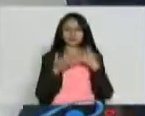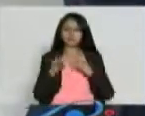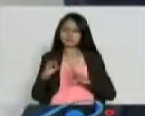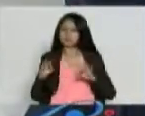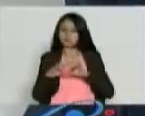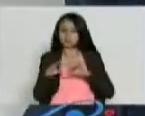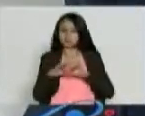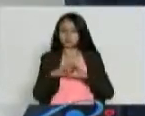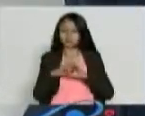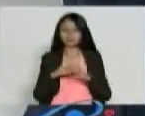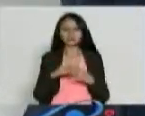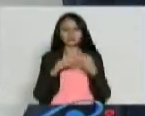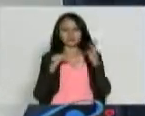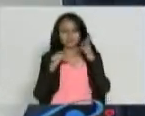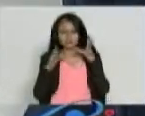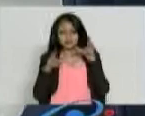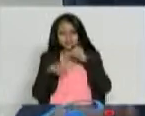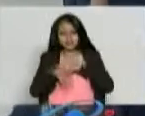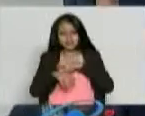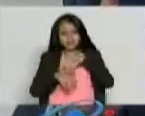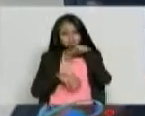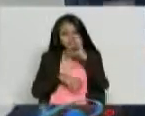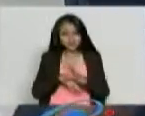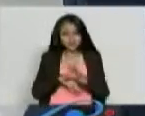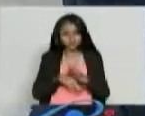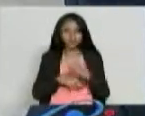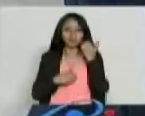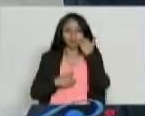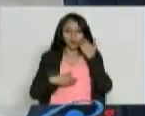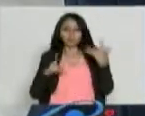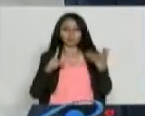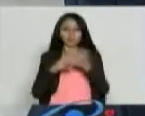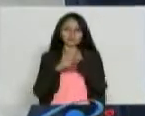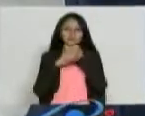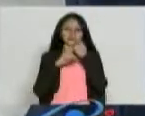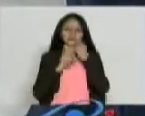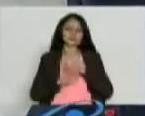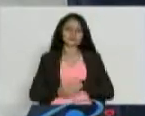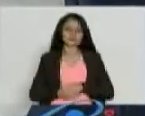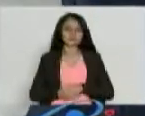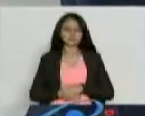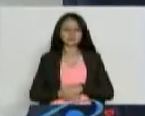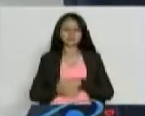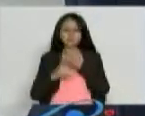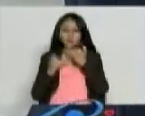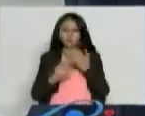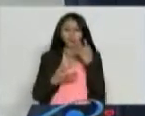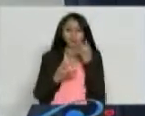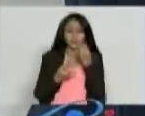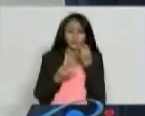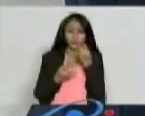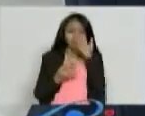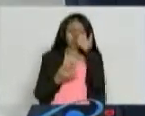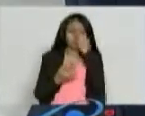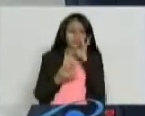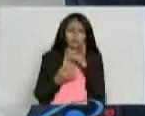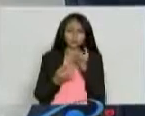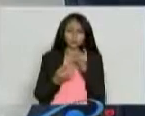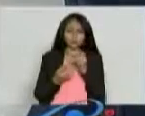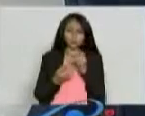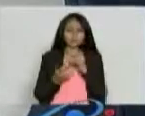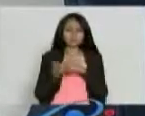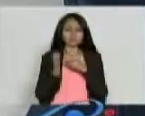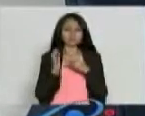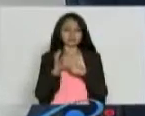importante que a tiempo se puedan diagnosticar las enfermedades. Que un dolor es un